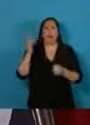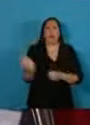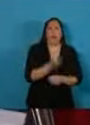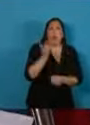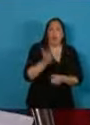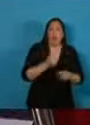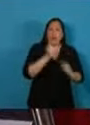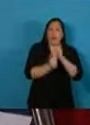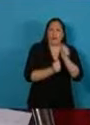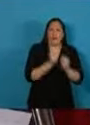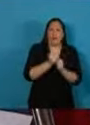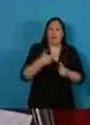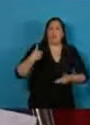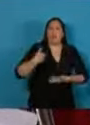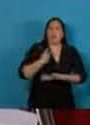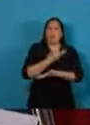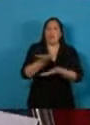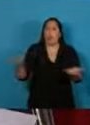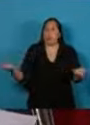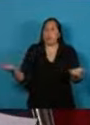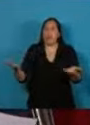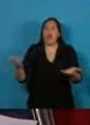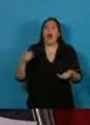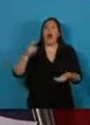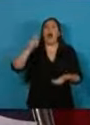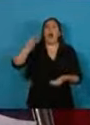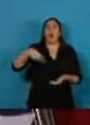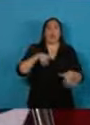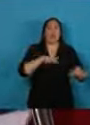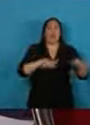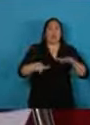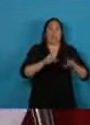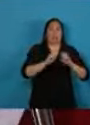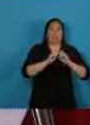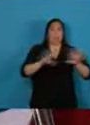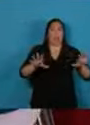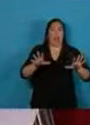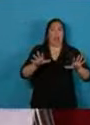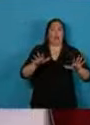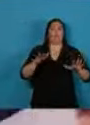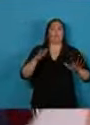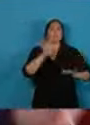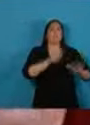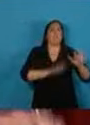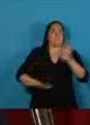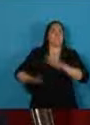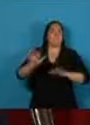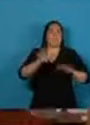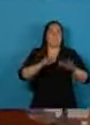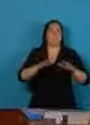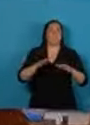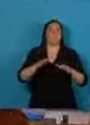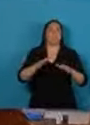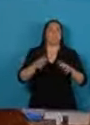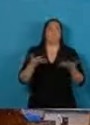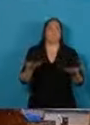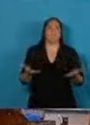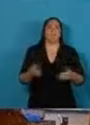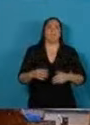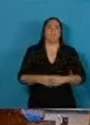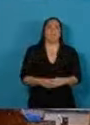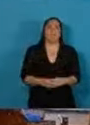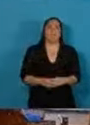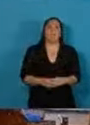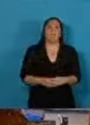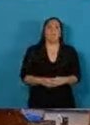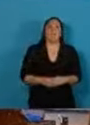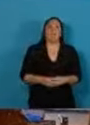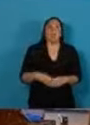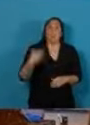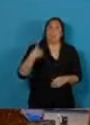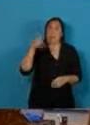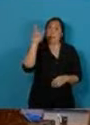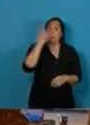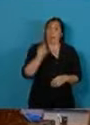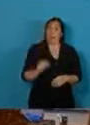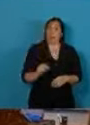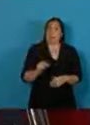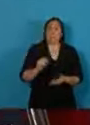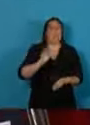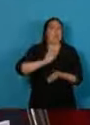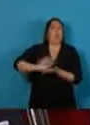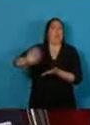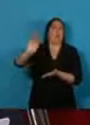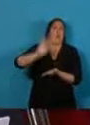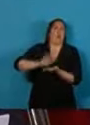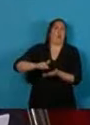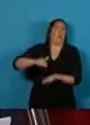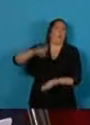sociales para compensar el efecto de la crisis en la economía real. La nación está endeudada,